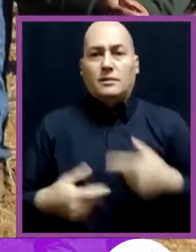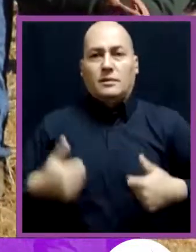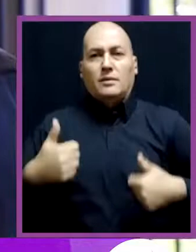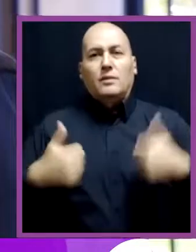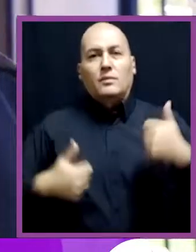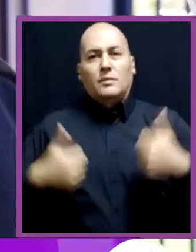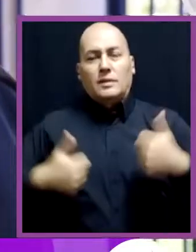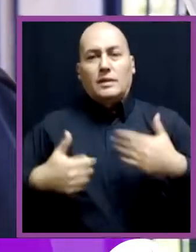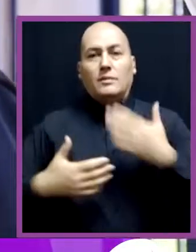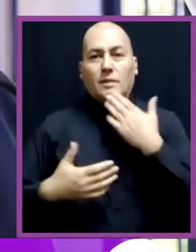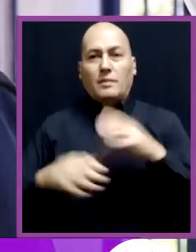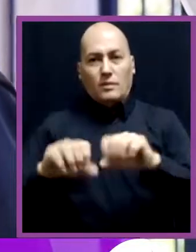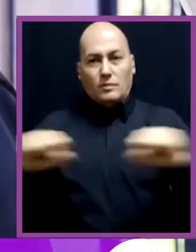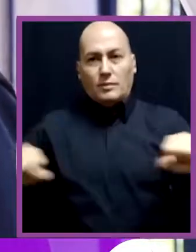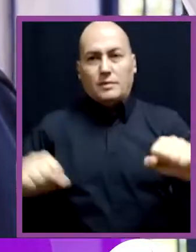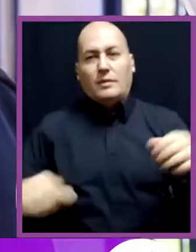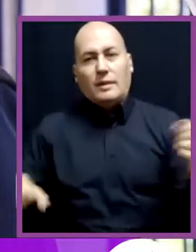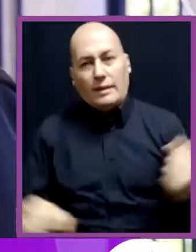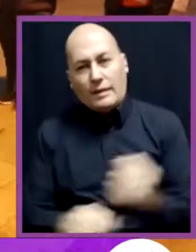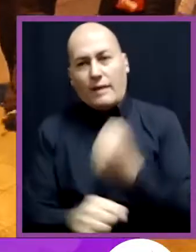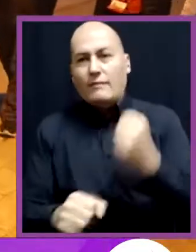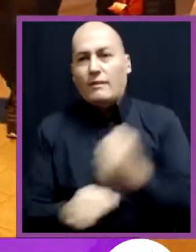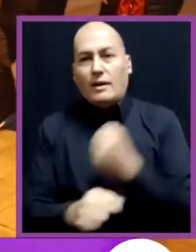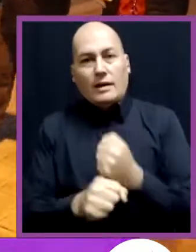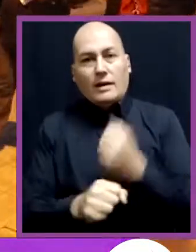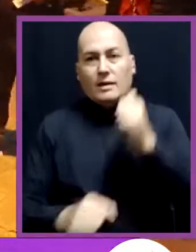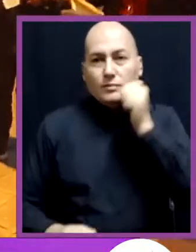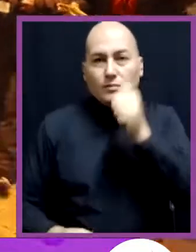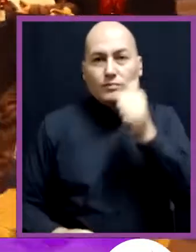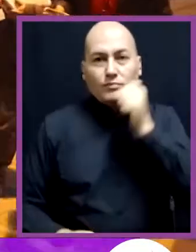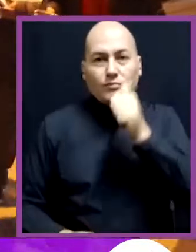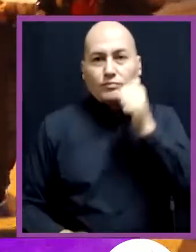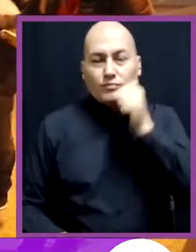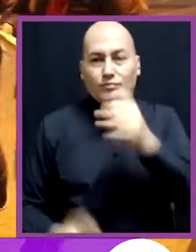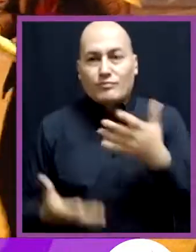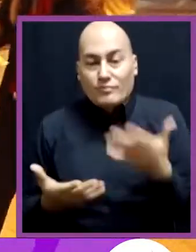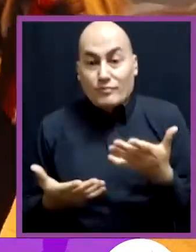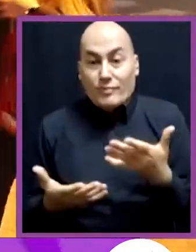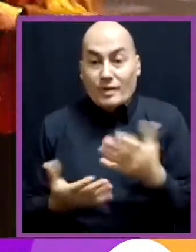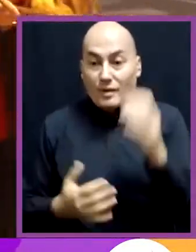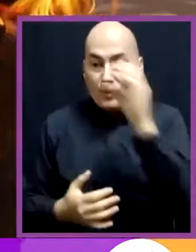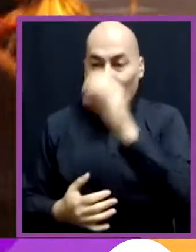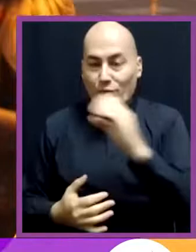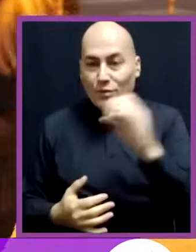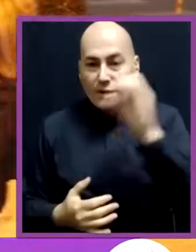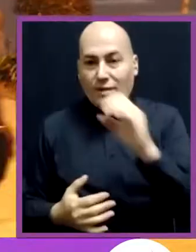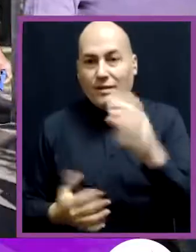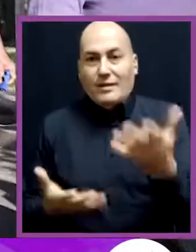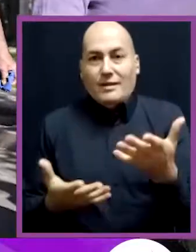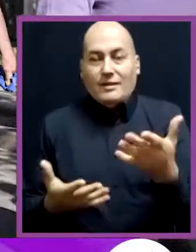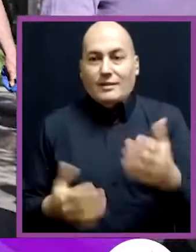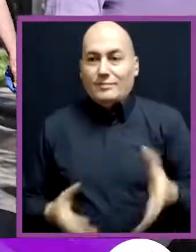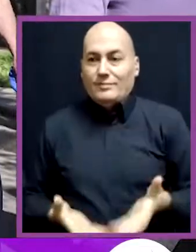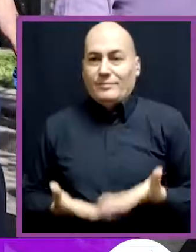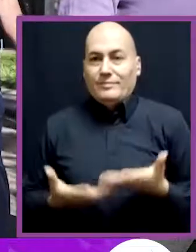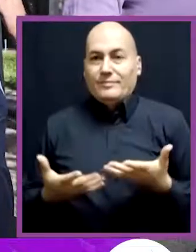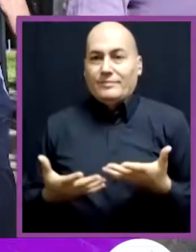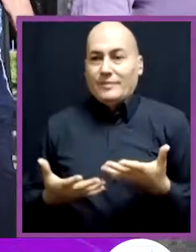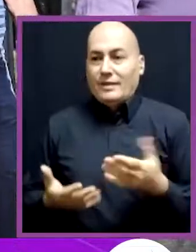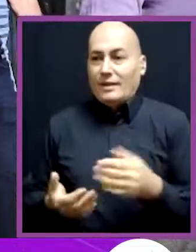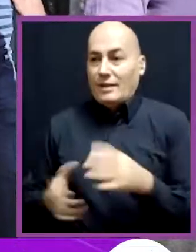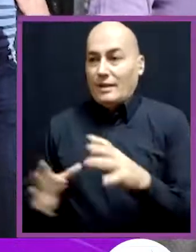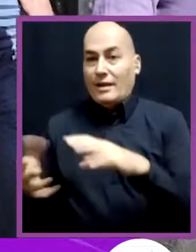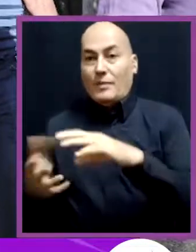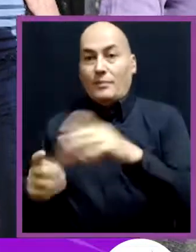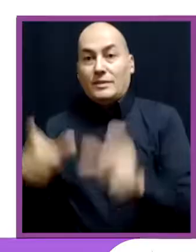profesionalismo, compromiso y mucho trabajo. Y día a día caminaremos por este sendero buscando la plenitud y satisfacción